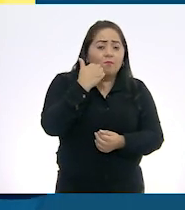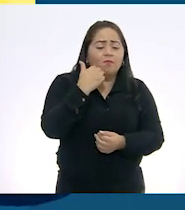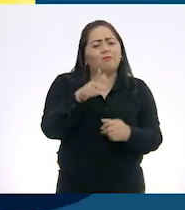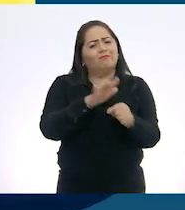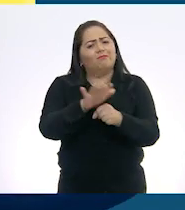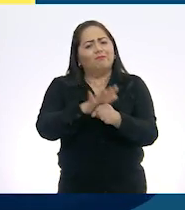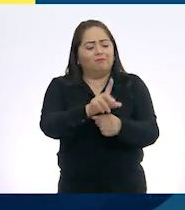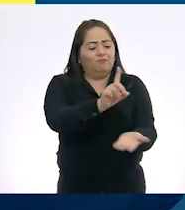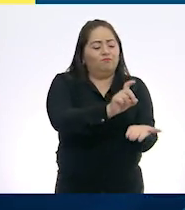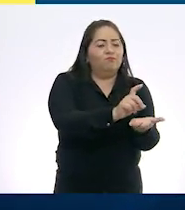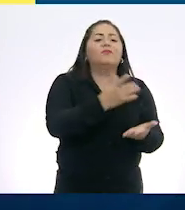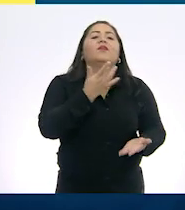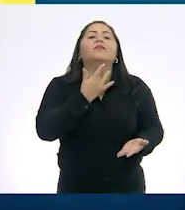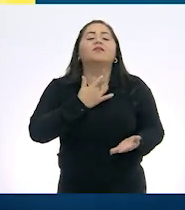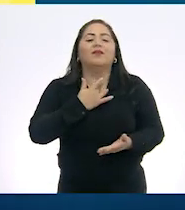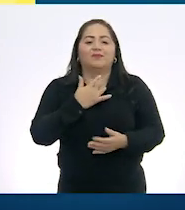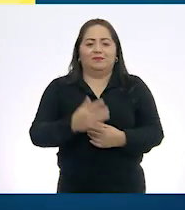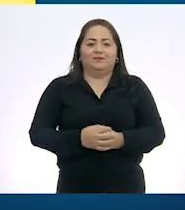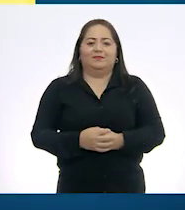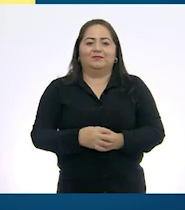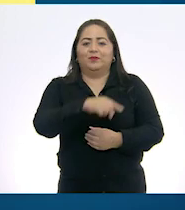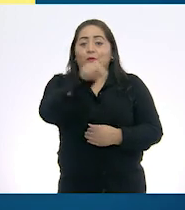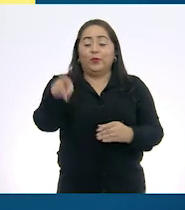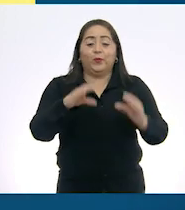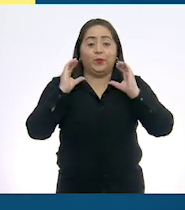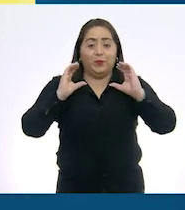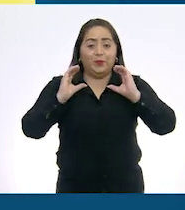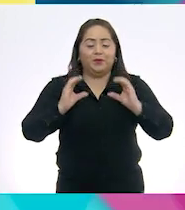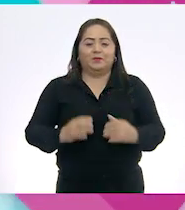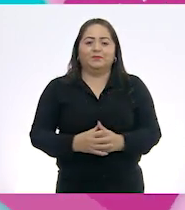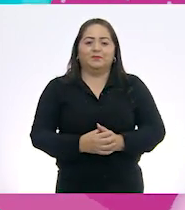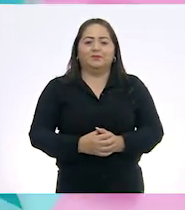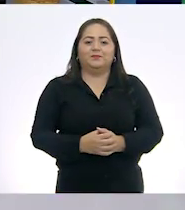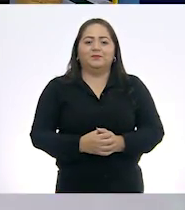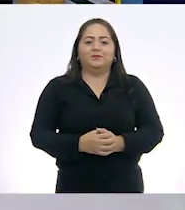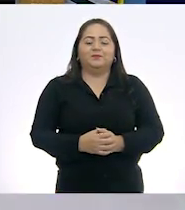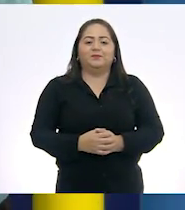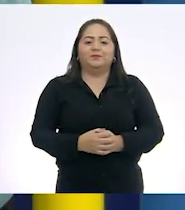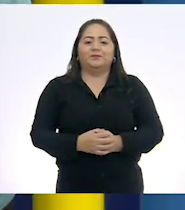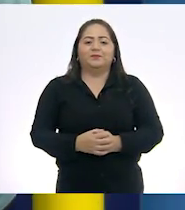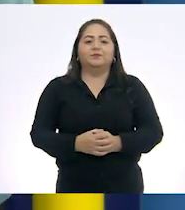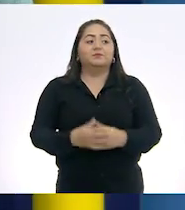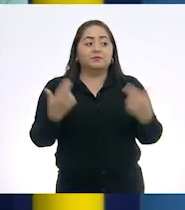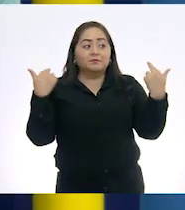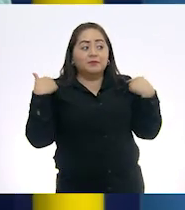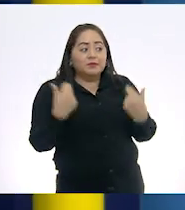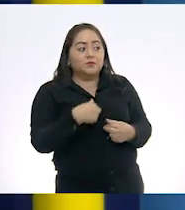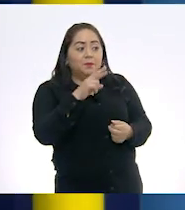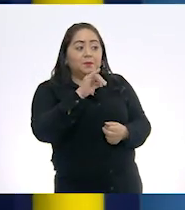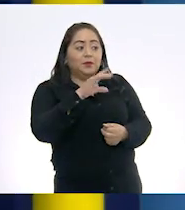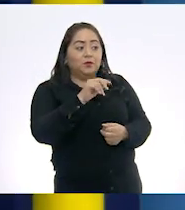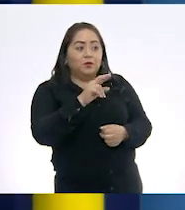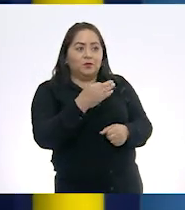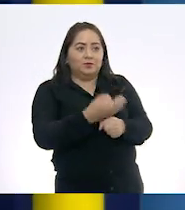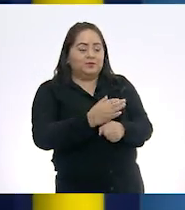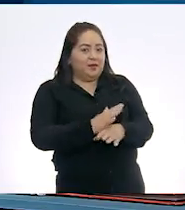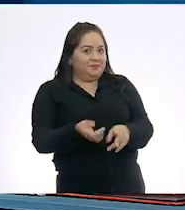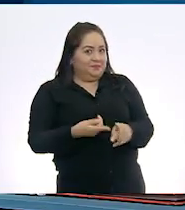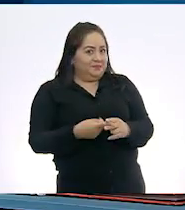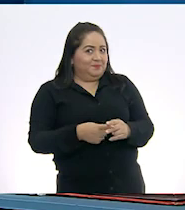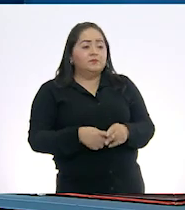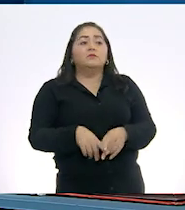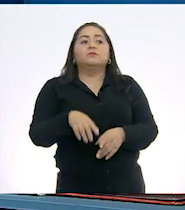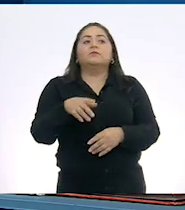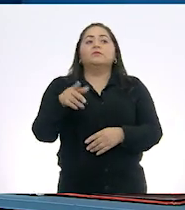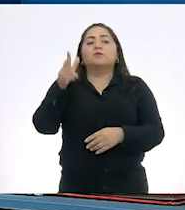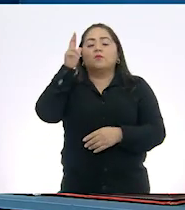jabón, usa desinfectantes a base de alcohol. ¡Cuídate! Maestro Víctor, empezamos con su clase. ¡Buenos